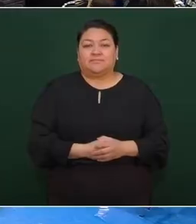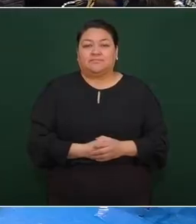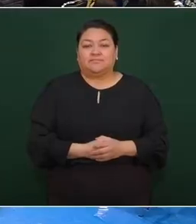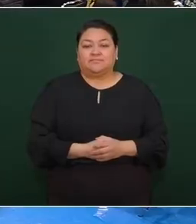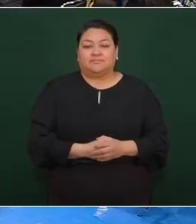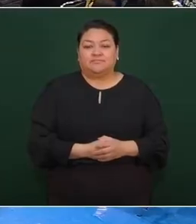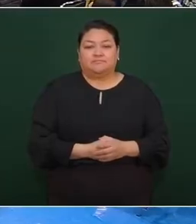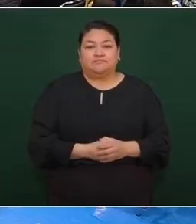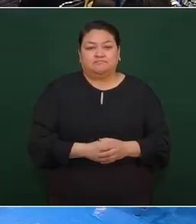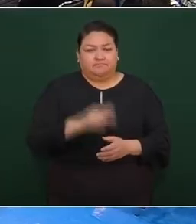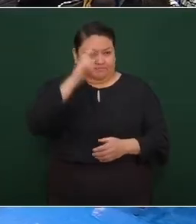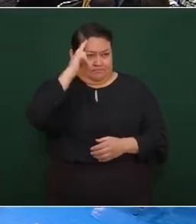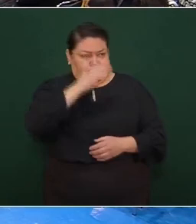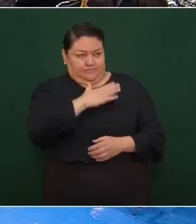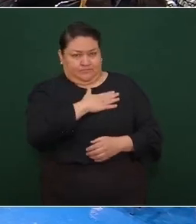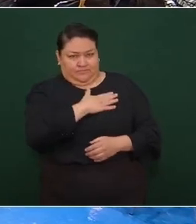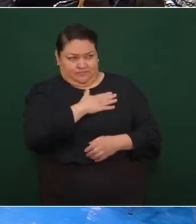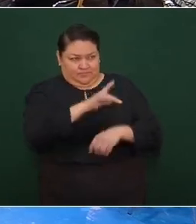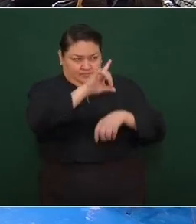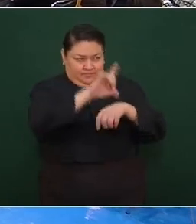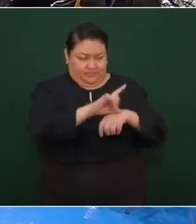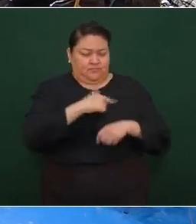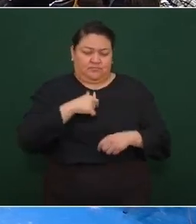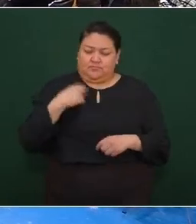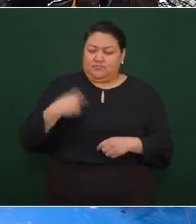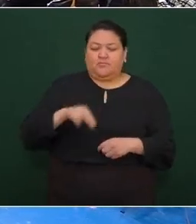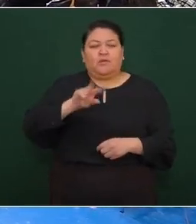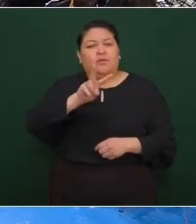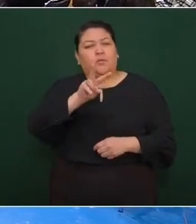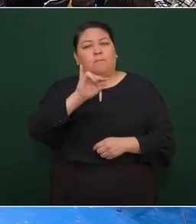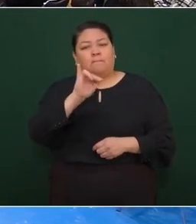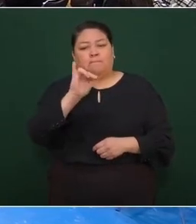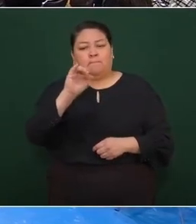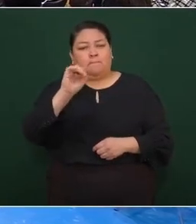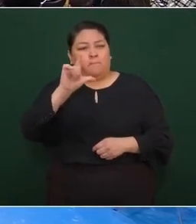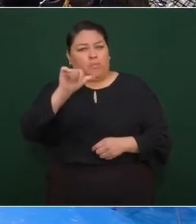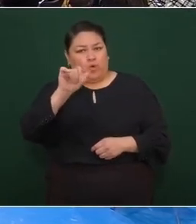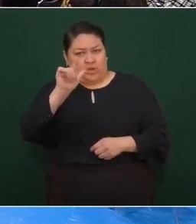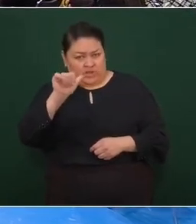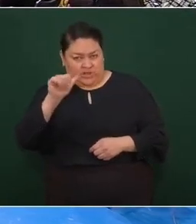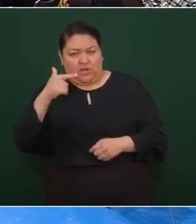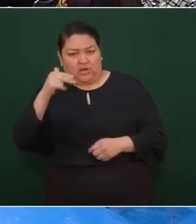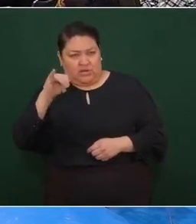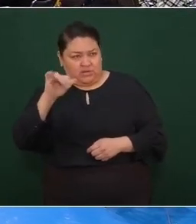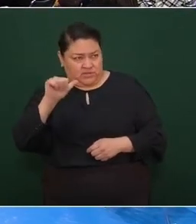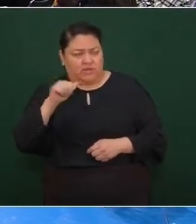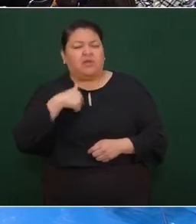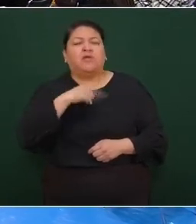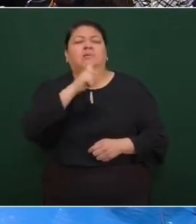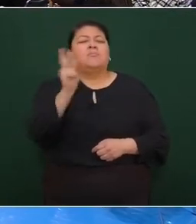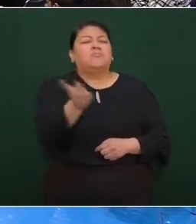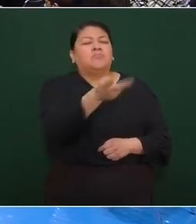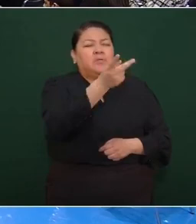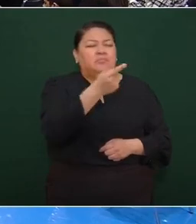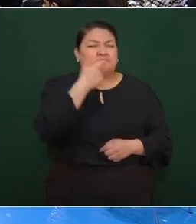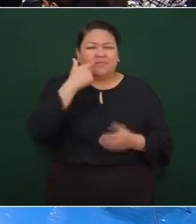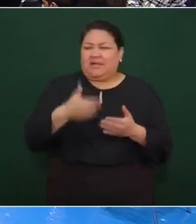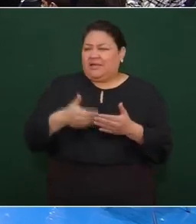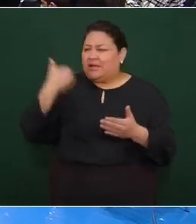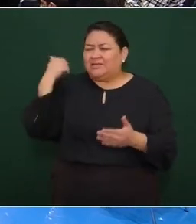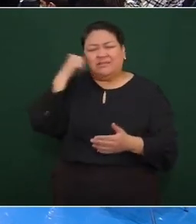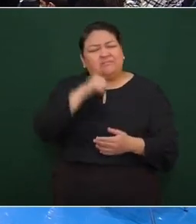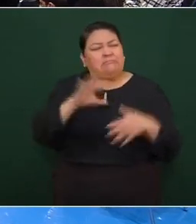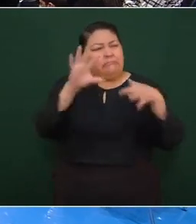¿Qué tal, presidente? Buenos días. Violeta García de Ultranoticias. Yo le quiero preguntar, se ha hablado tanto de la